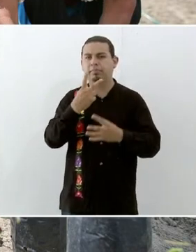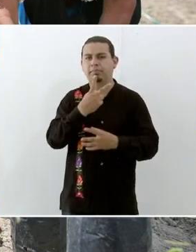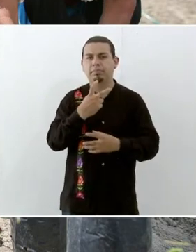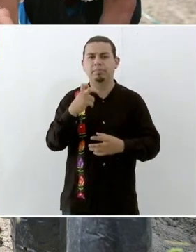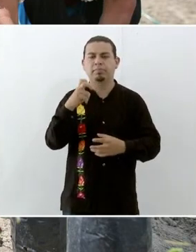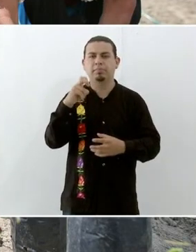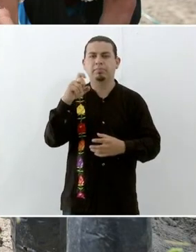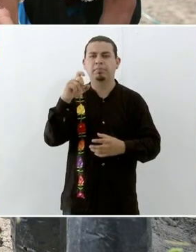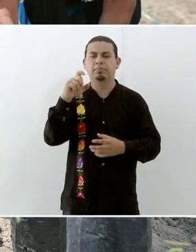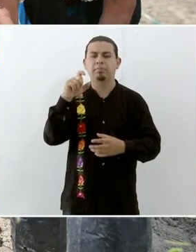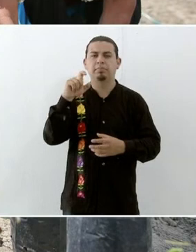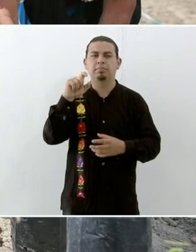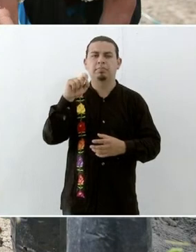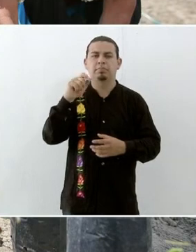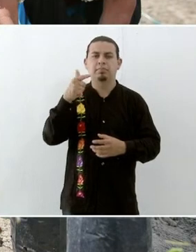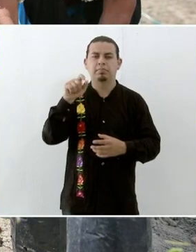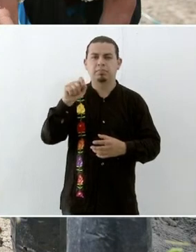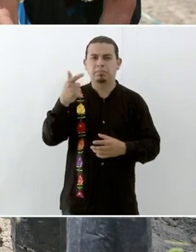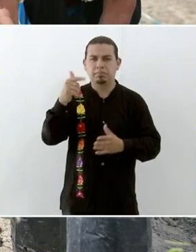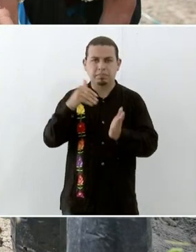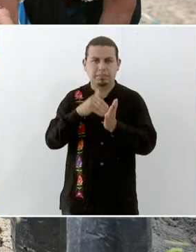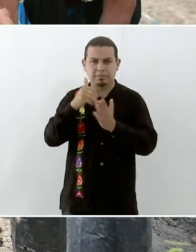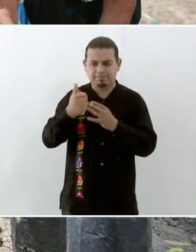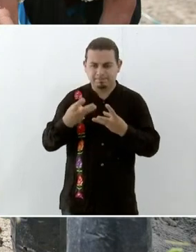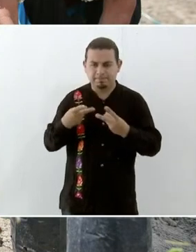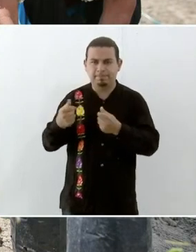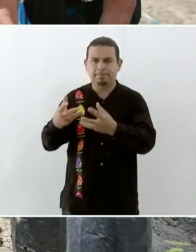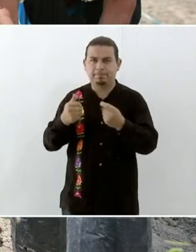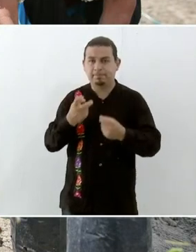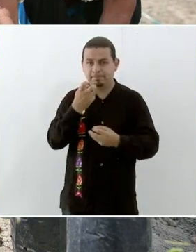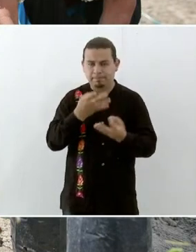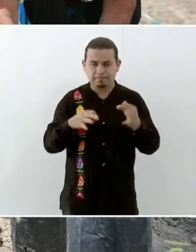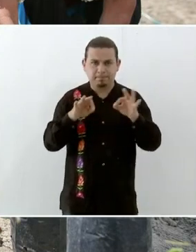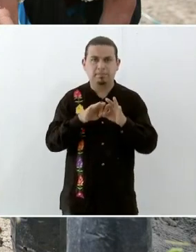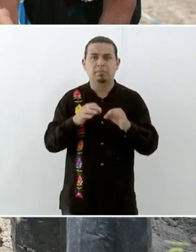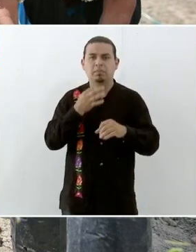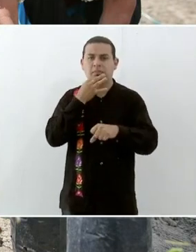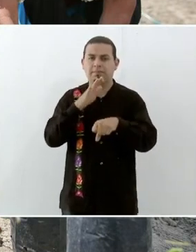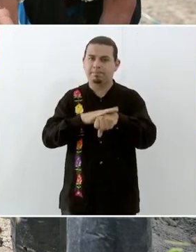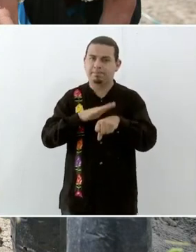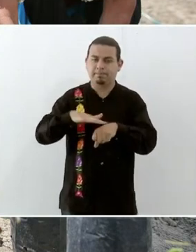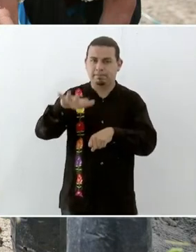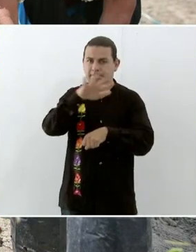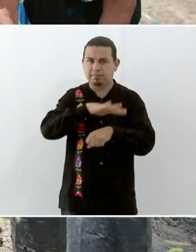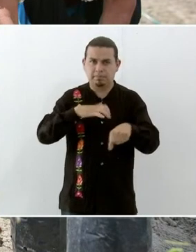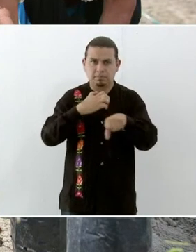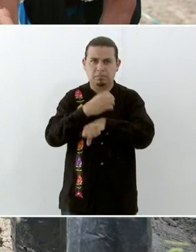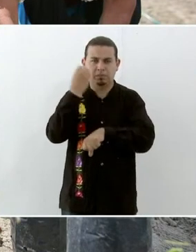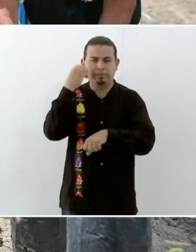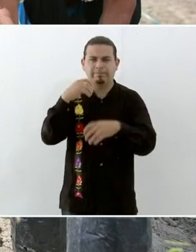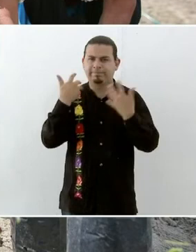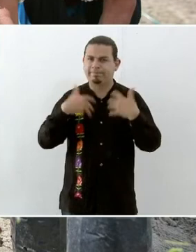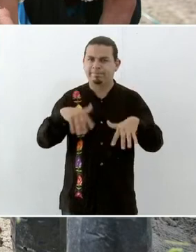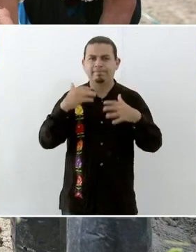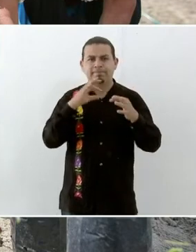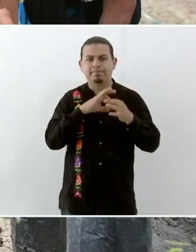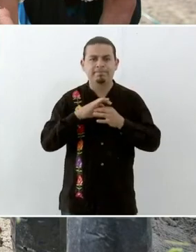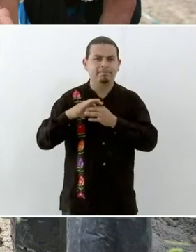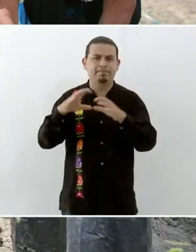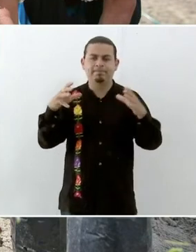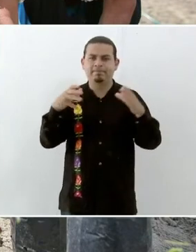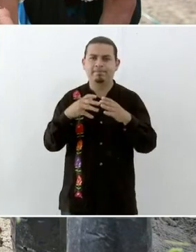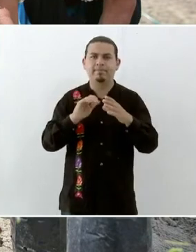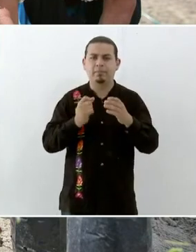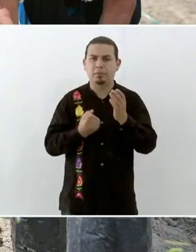.7 millones. Cabe aclarar que el Estado de Oaxaca en su conjunto este año va a incorporarse al